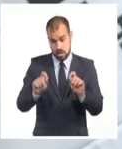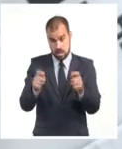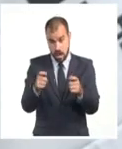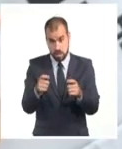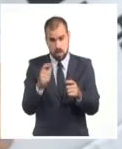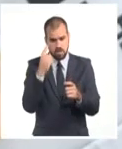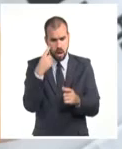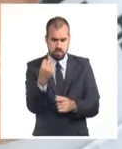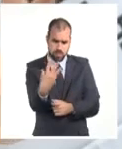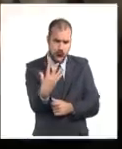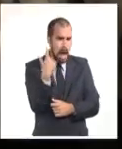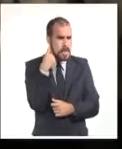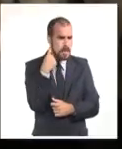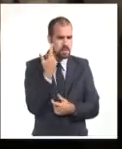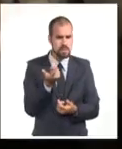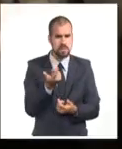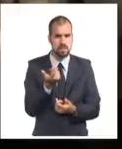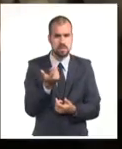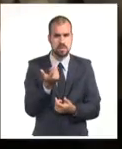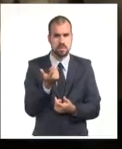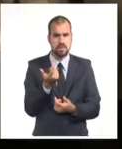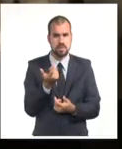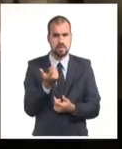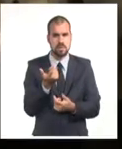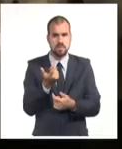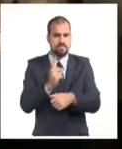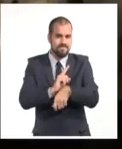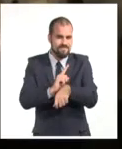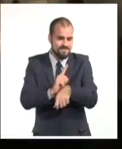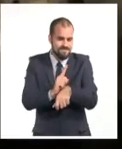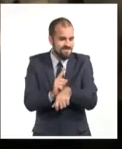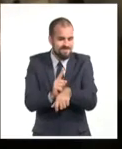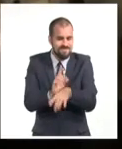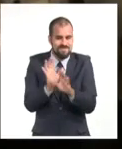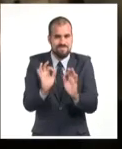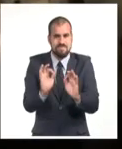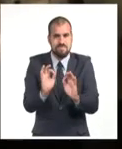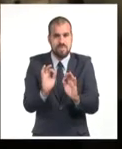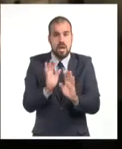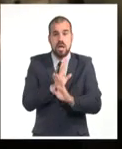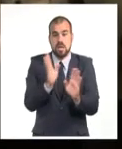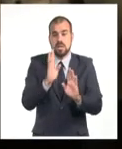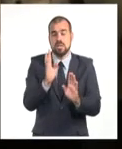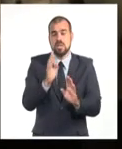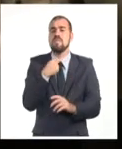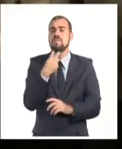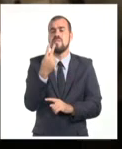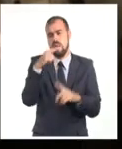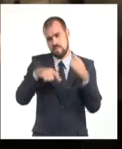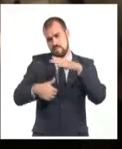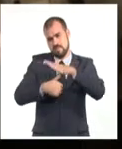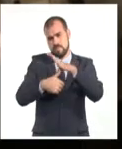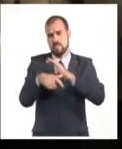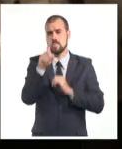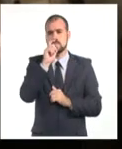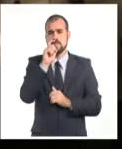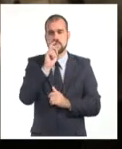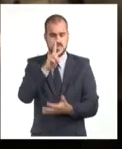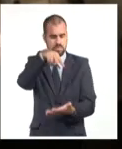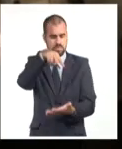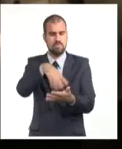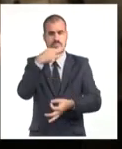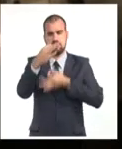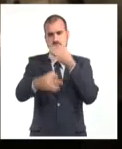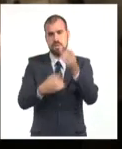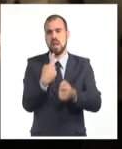y en minutos, fracciones, apareció la voz del hoy presidente Nicolás Maduro haciendo el anuncio